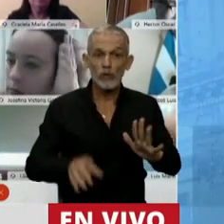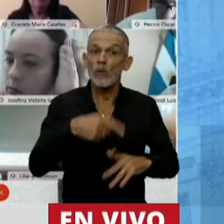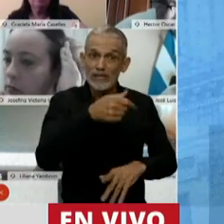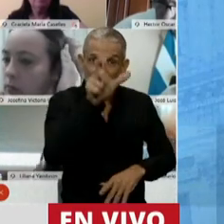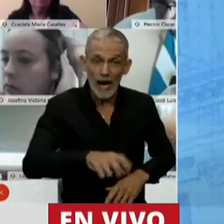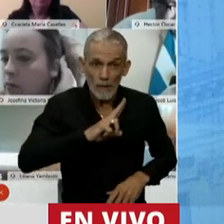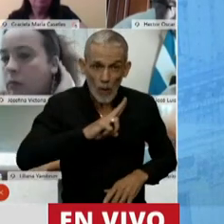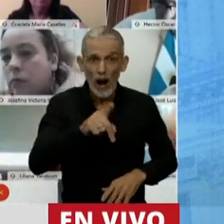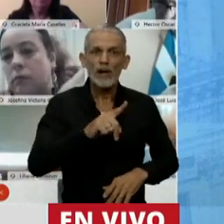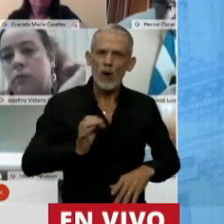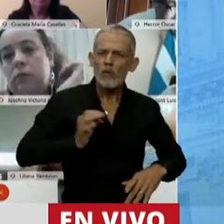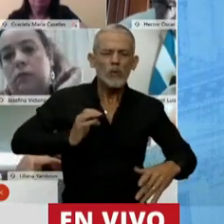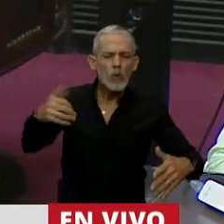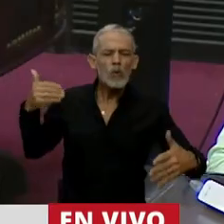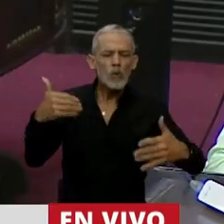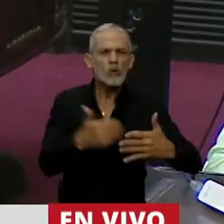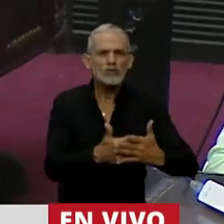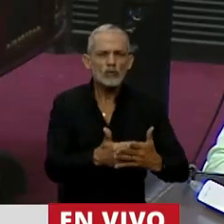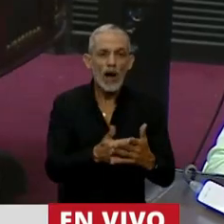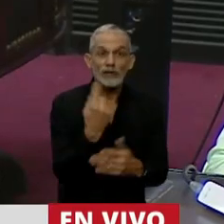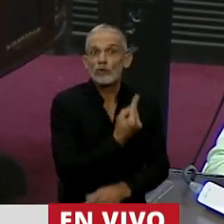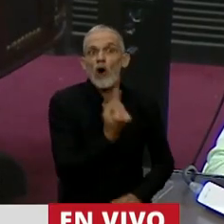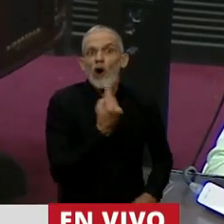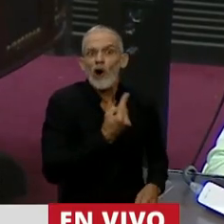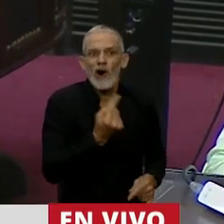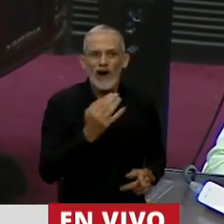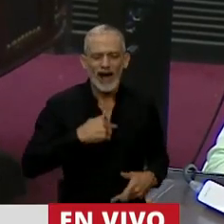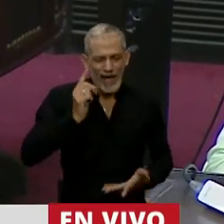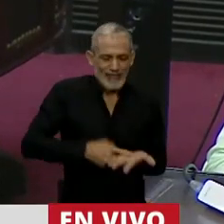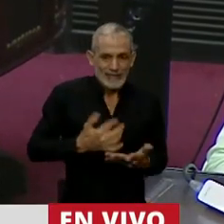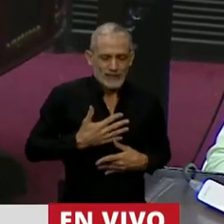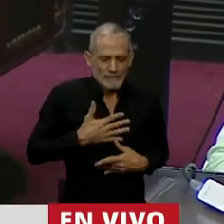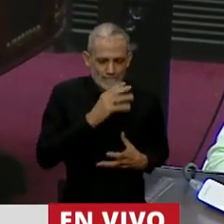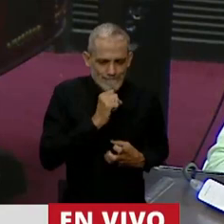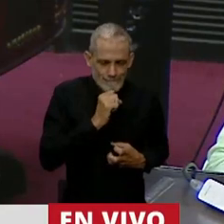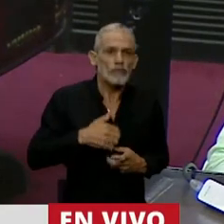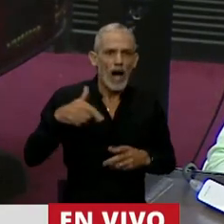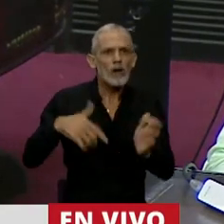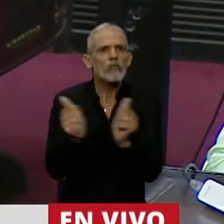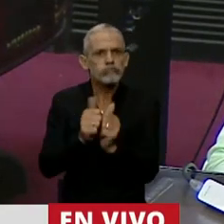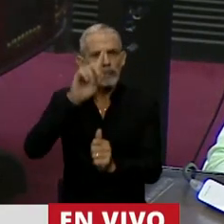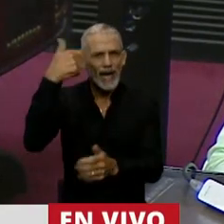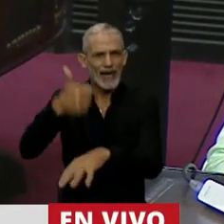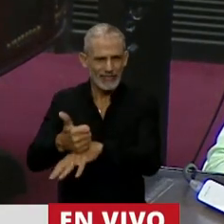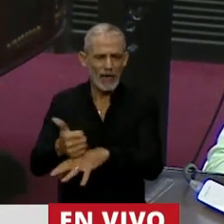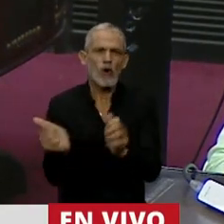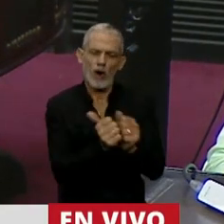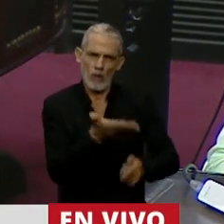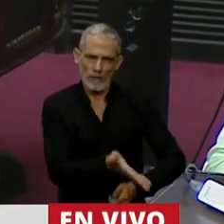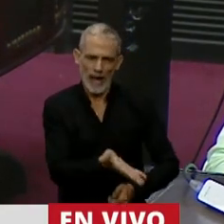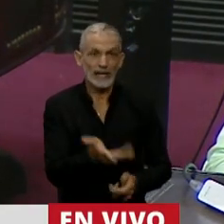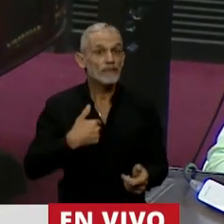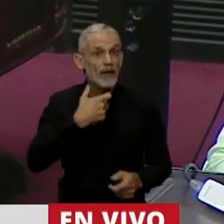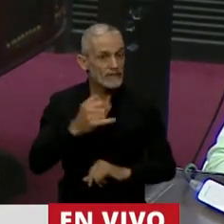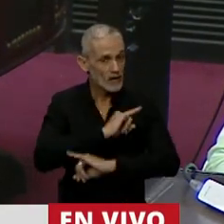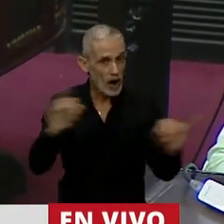mujer que estuvo todos estos años en la más absoluta soledad con su decisión esté acompañada por un Estado presente. Y